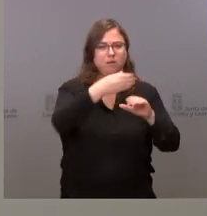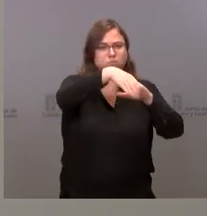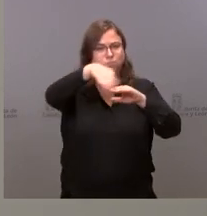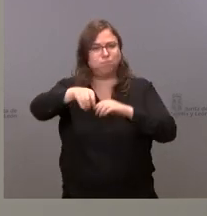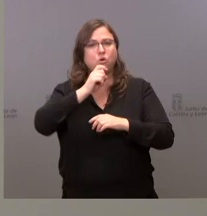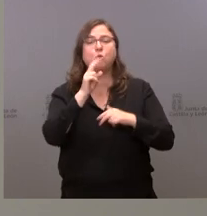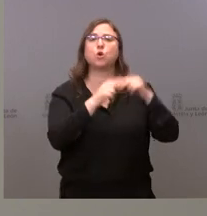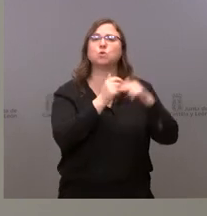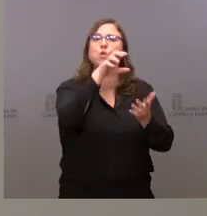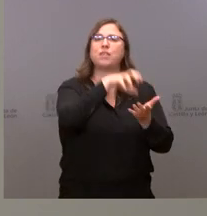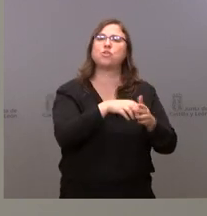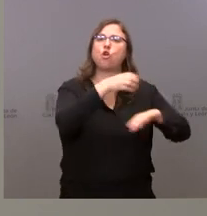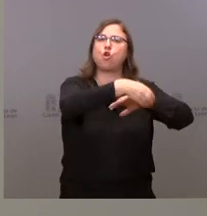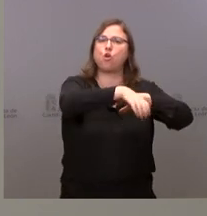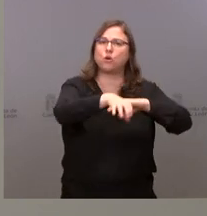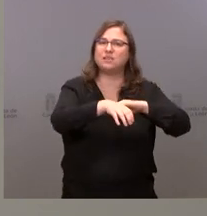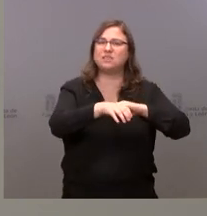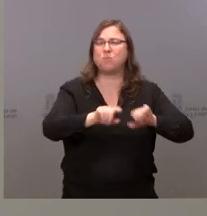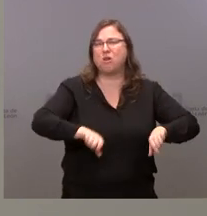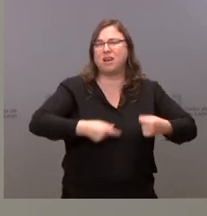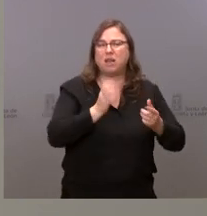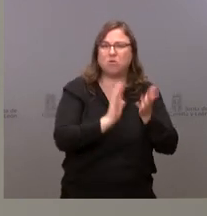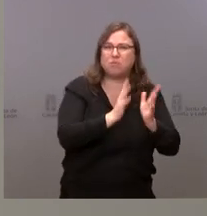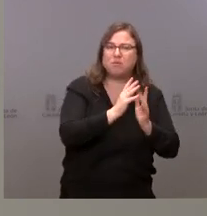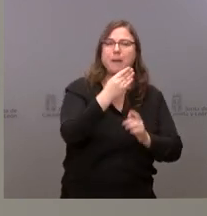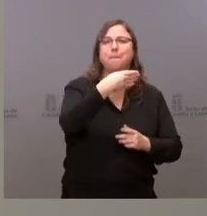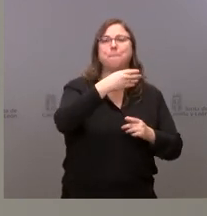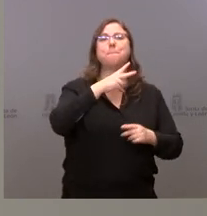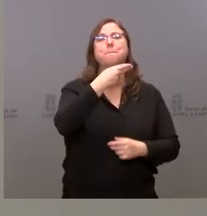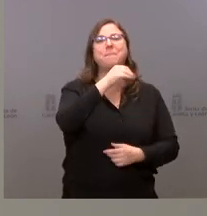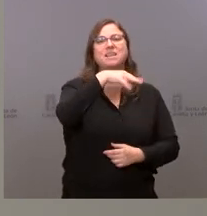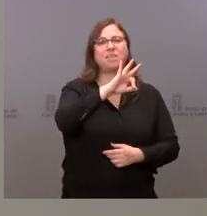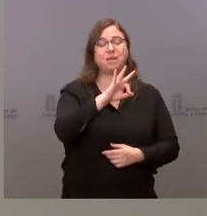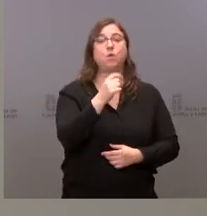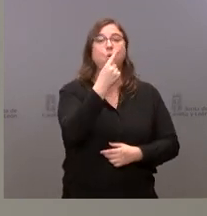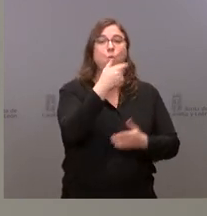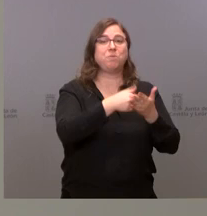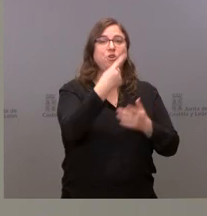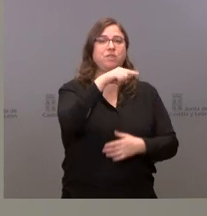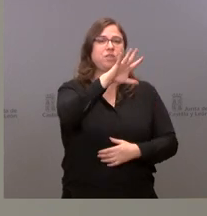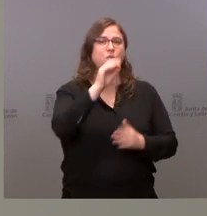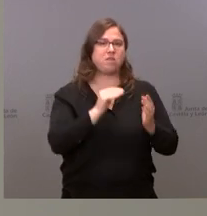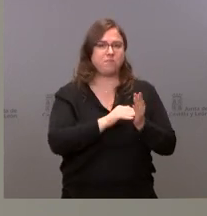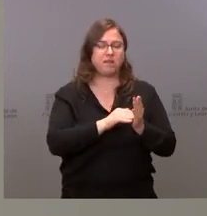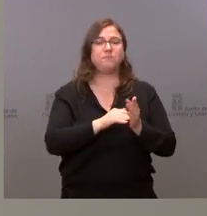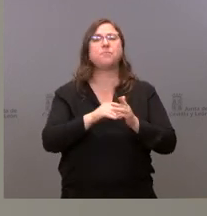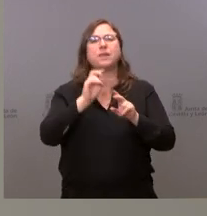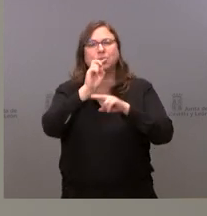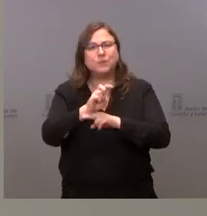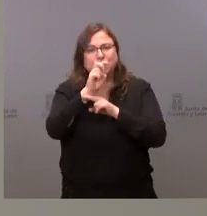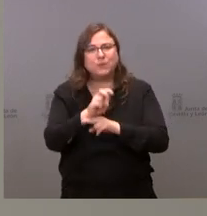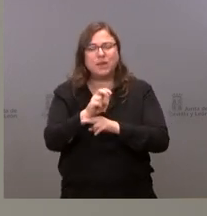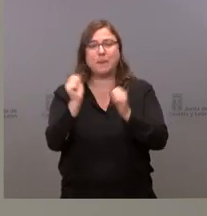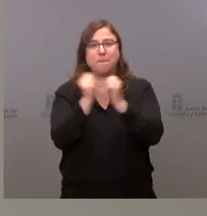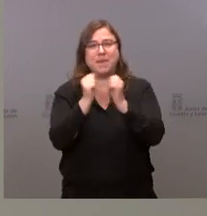la construcción de un centro logístico de biomasa forestal en La Bañeza, 1 millón 150 mil euros. La restauración de la explotación de Calizas,